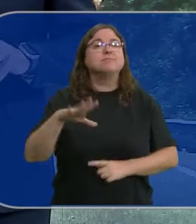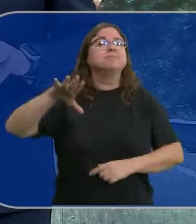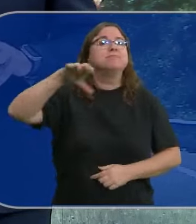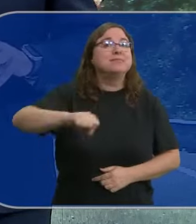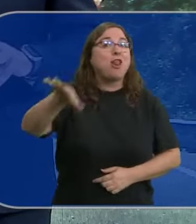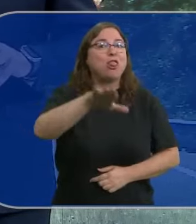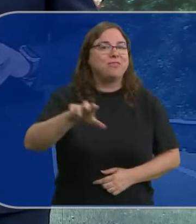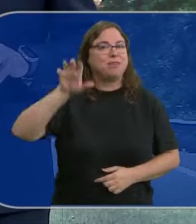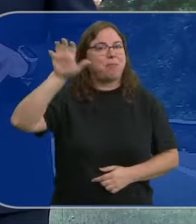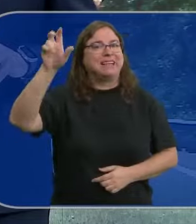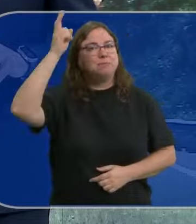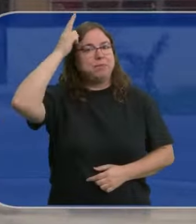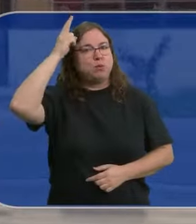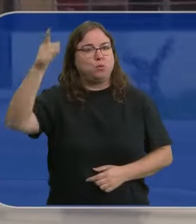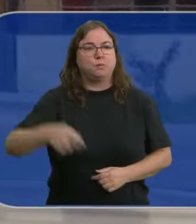encontrando en Perú.